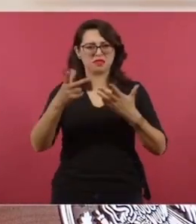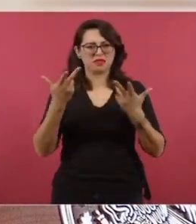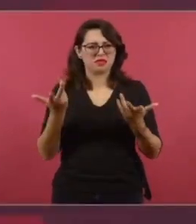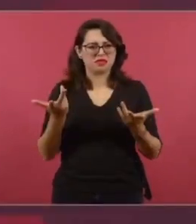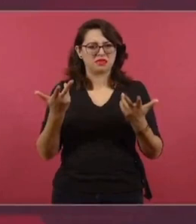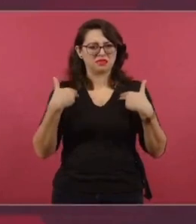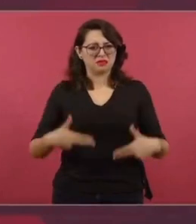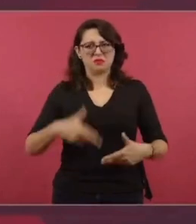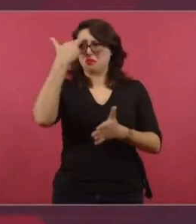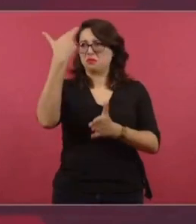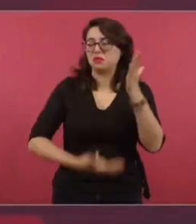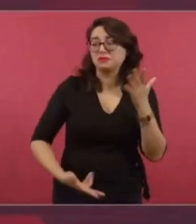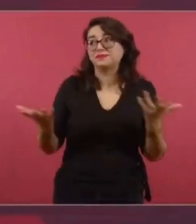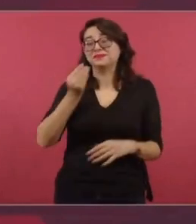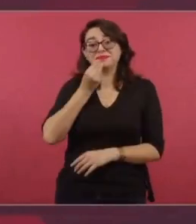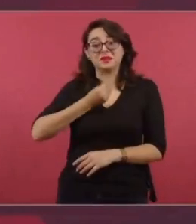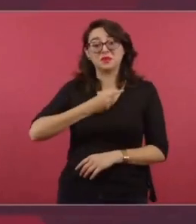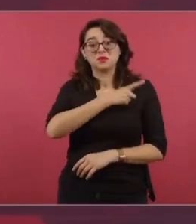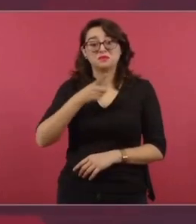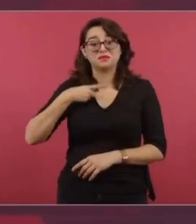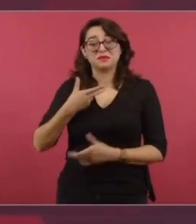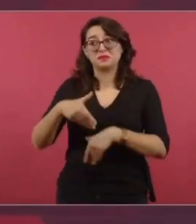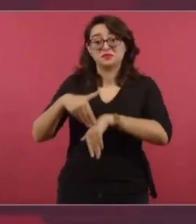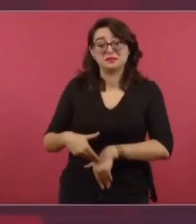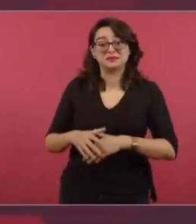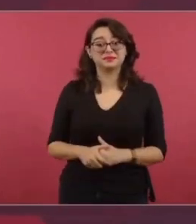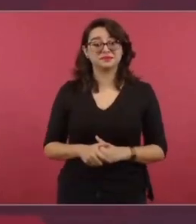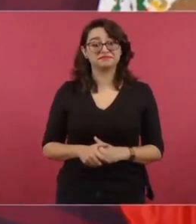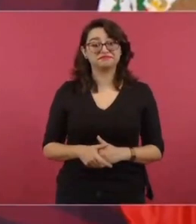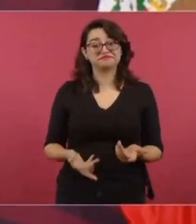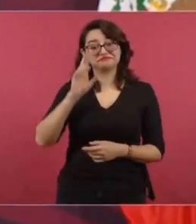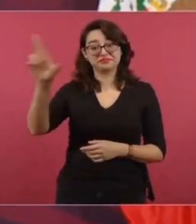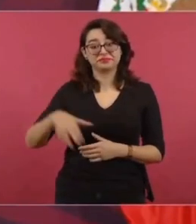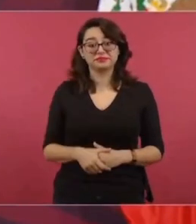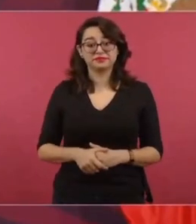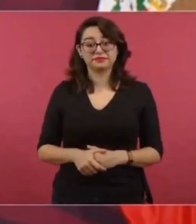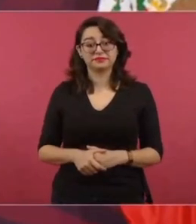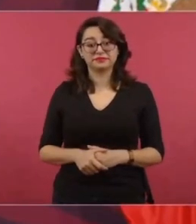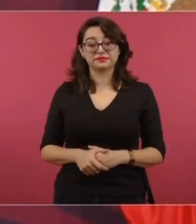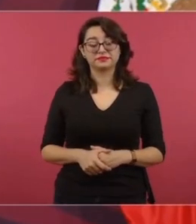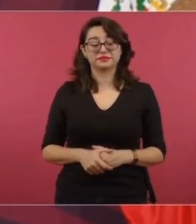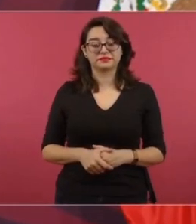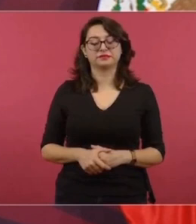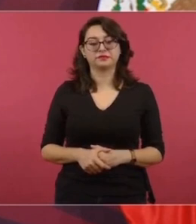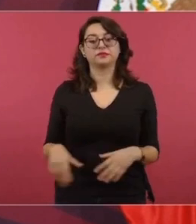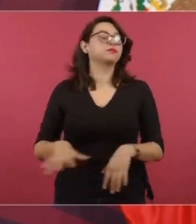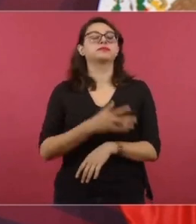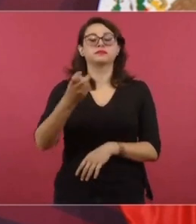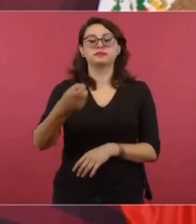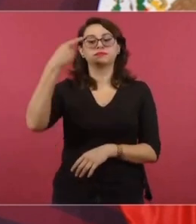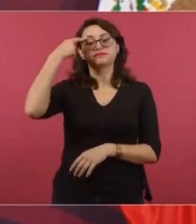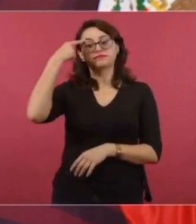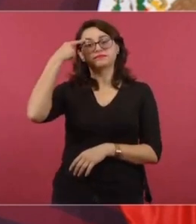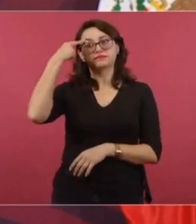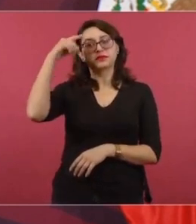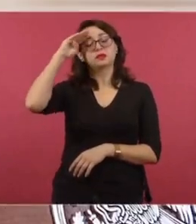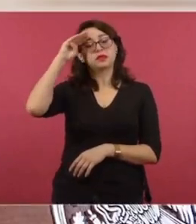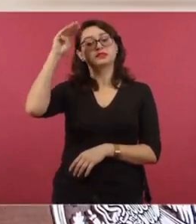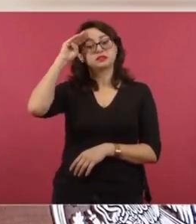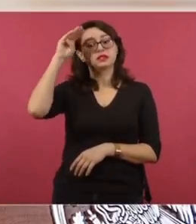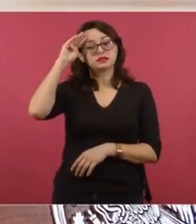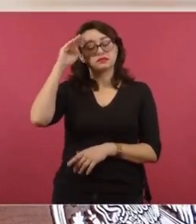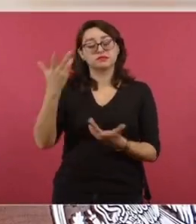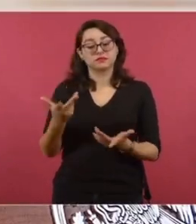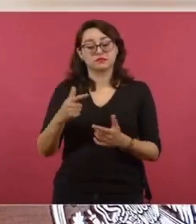de derechos constitucionales. Hay que respetar, y por eso también hay que pensar en la necesidad de seguir avanzando